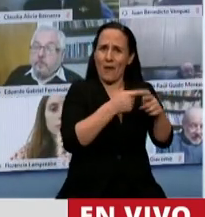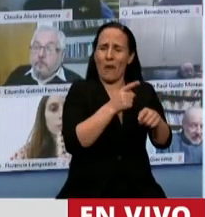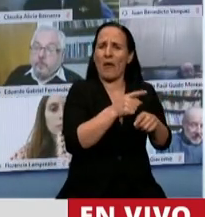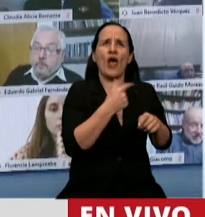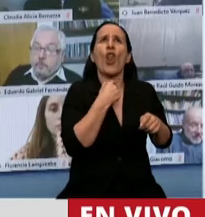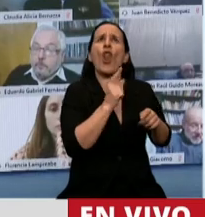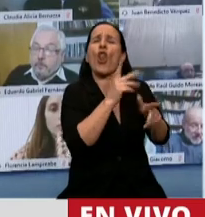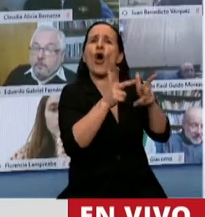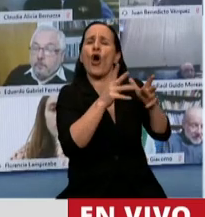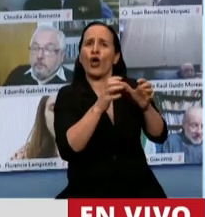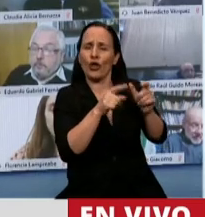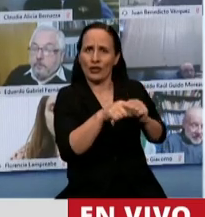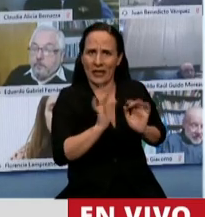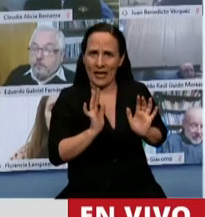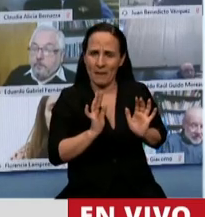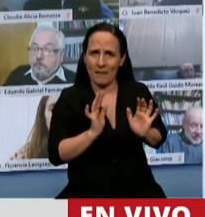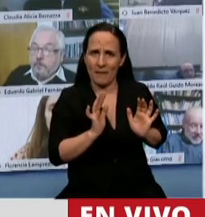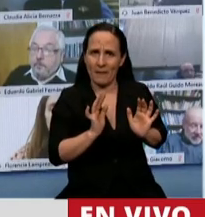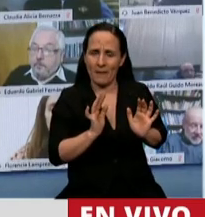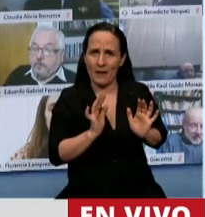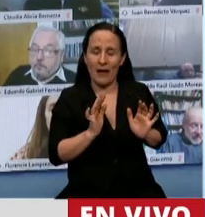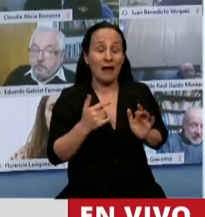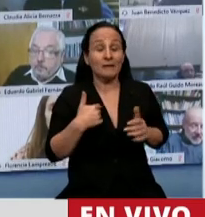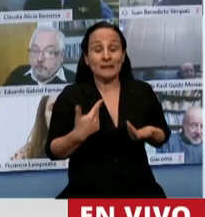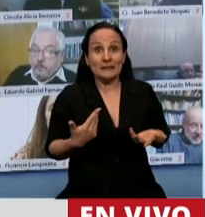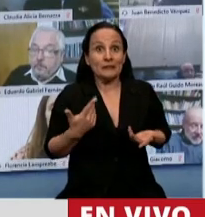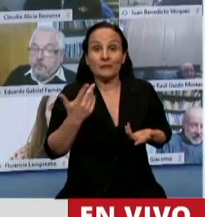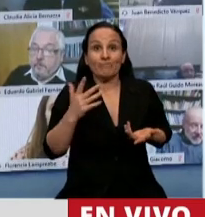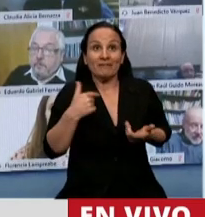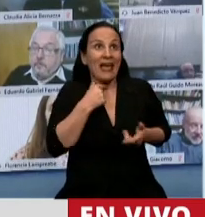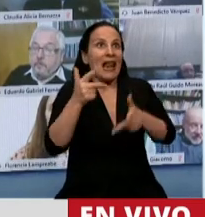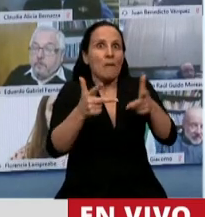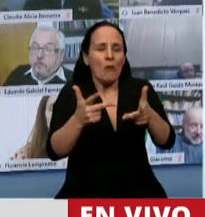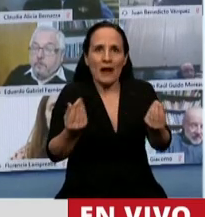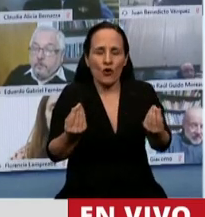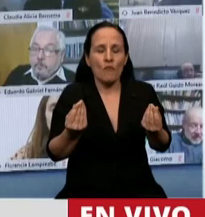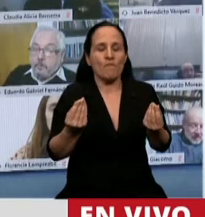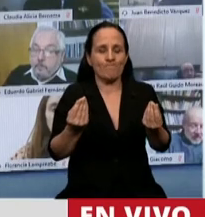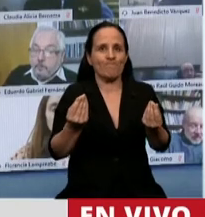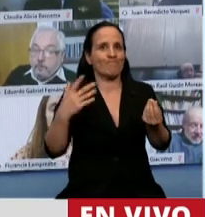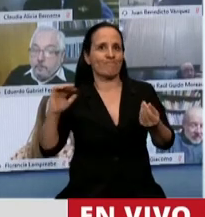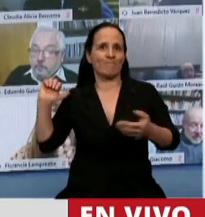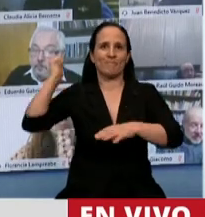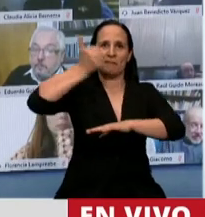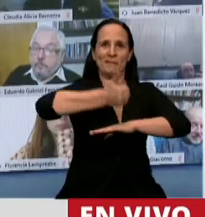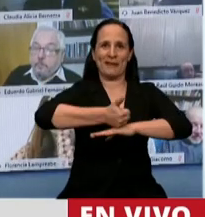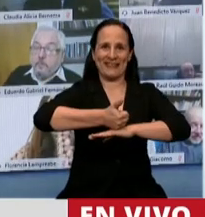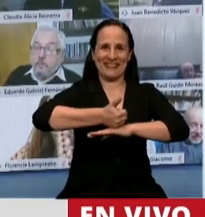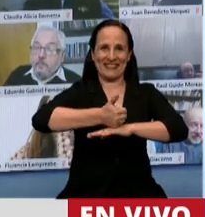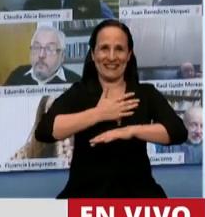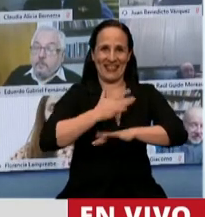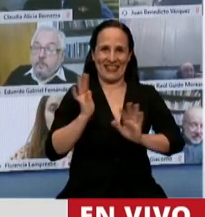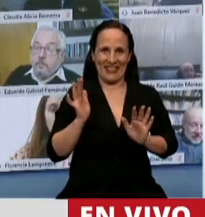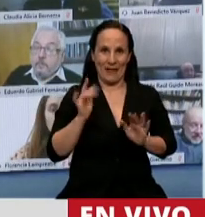tratamiento y la única forma de hacerlo era en forma presencial, porque es lo que está